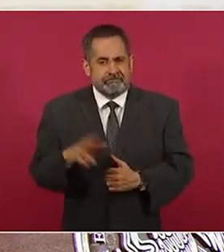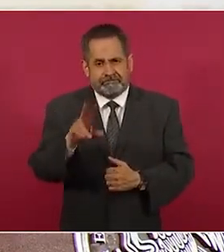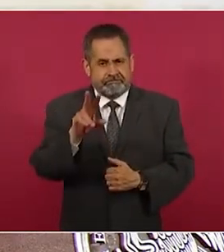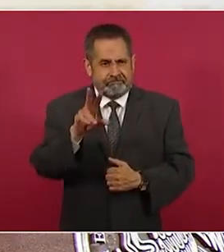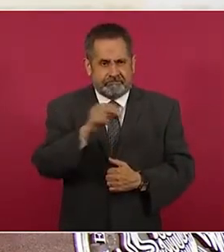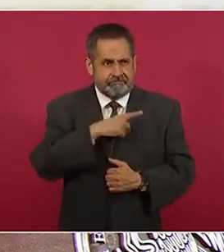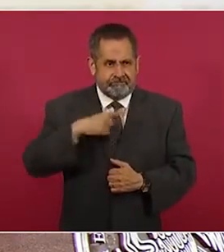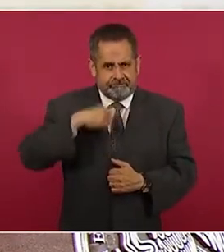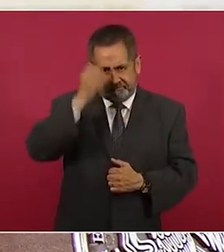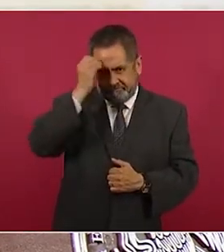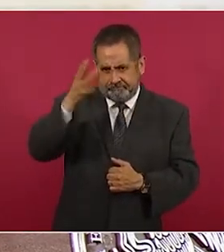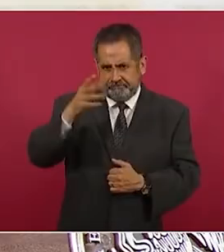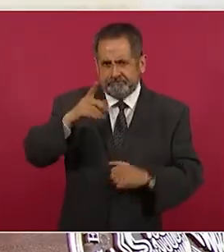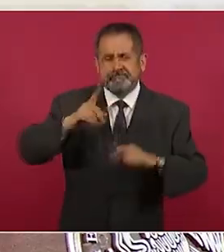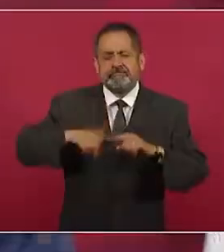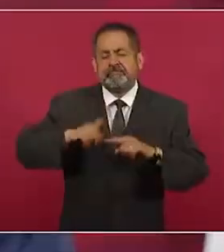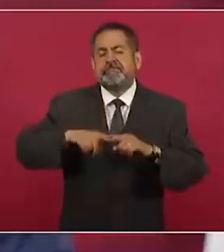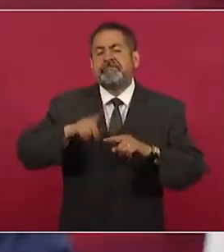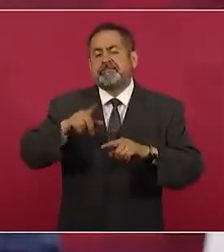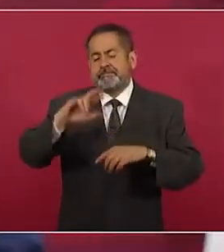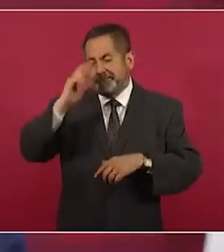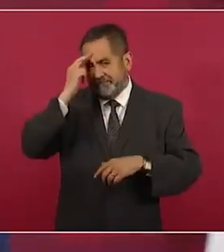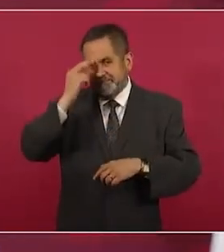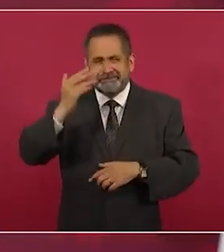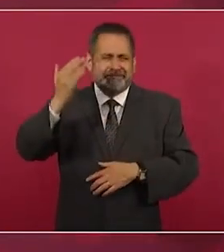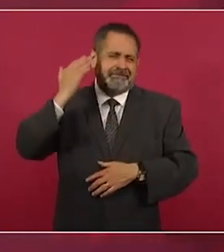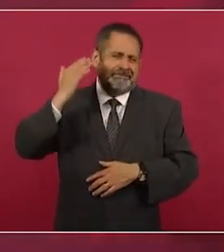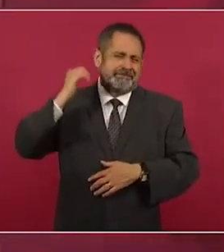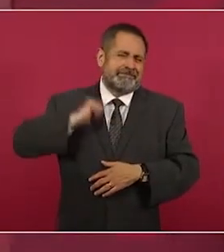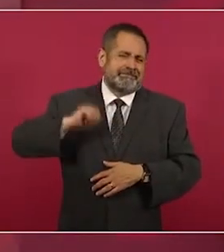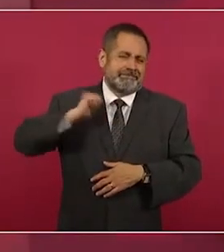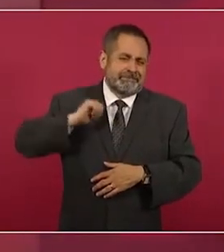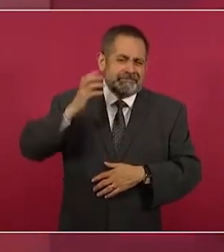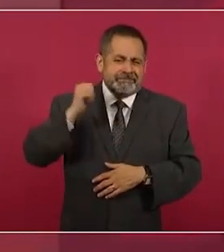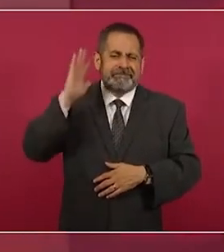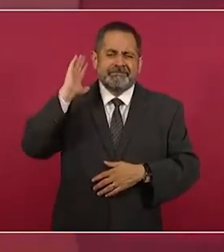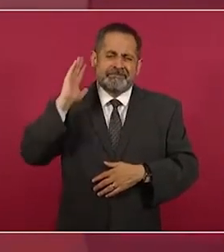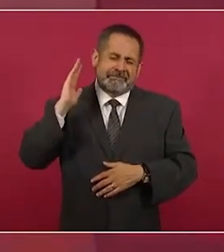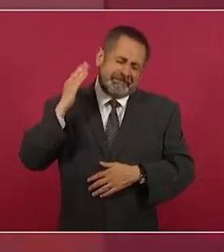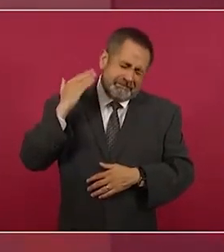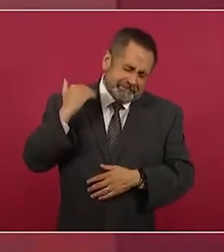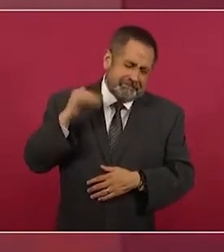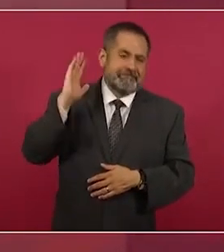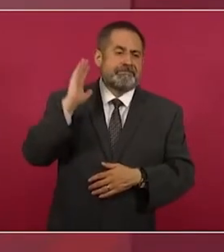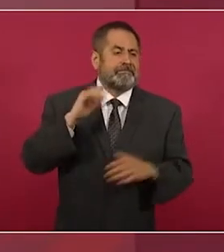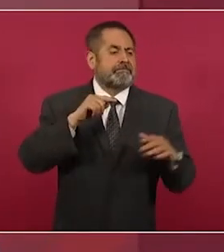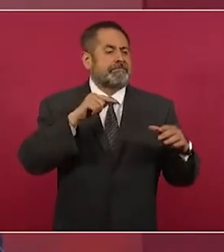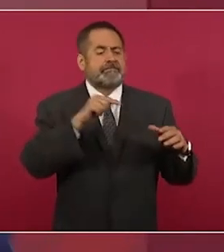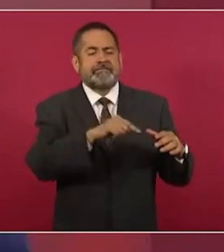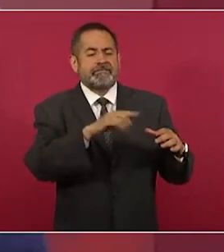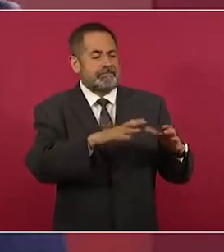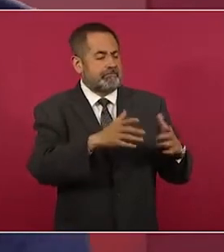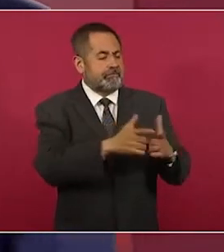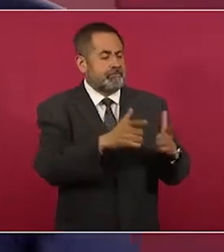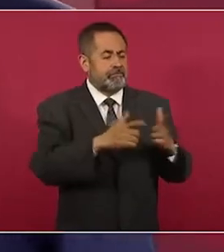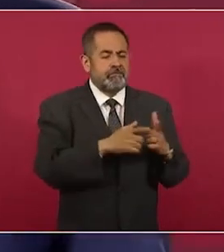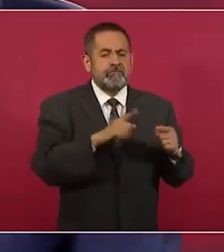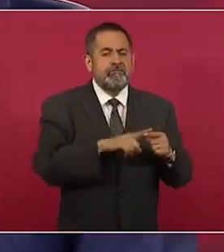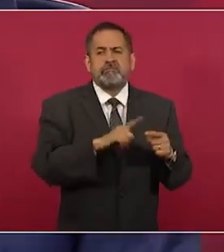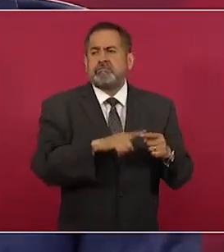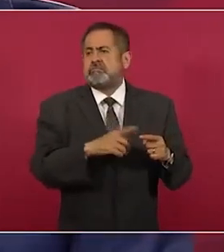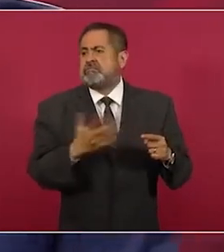lo que hicieron los conservadores cuando fueron a buscar la primero